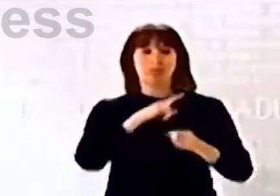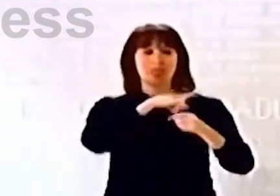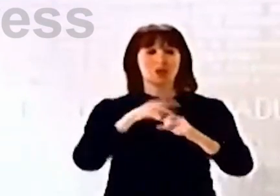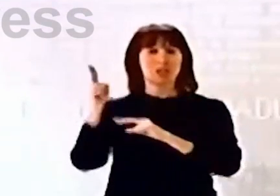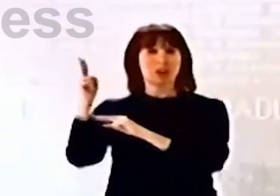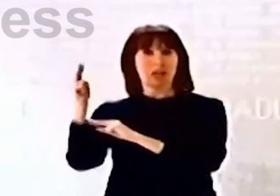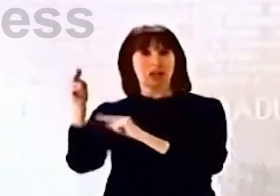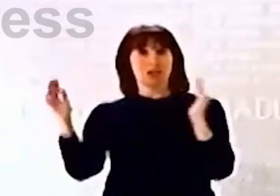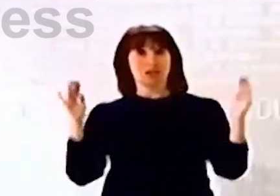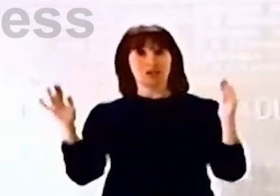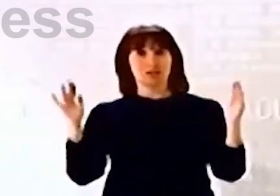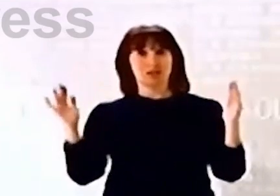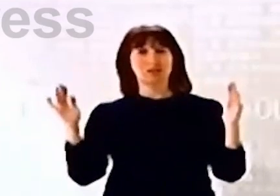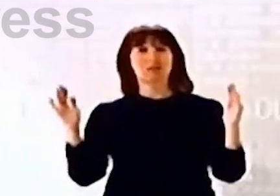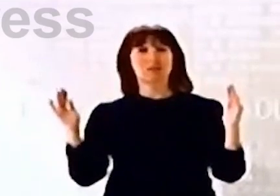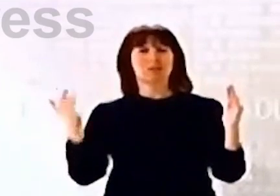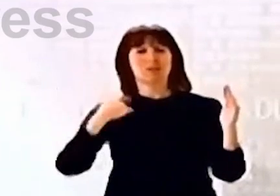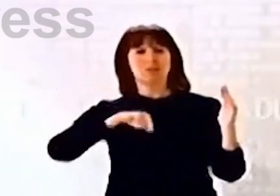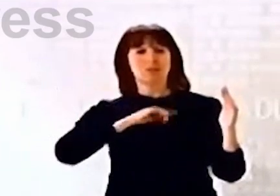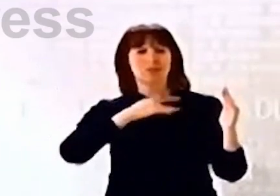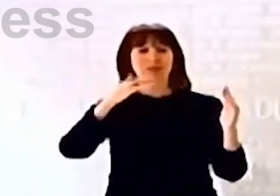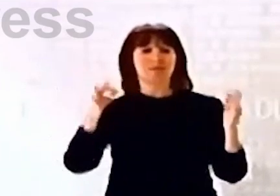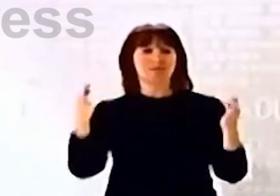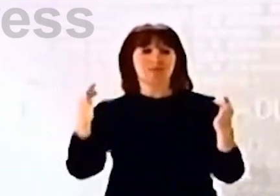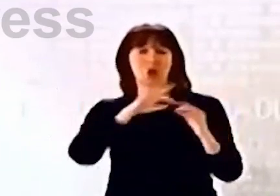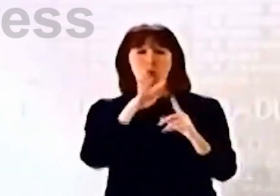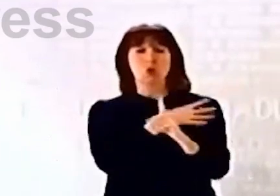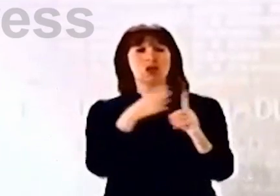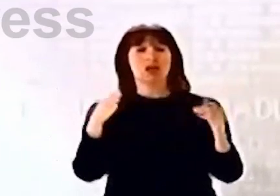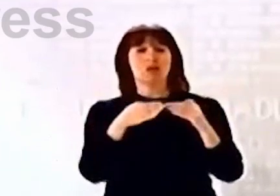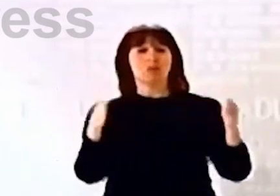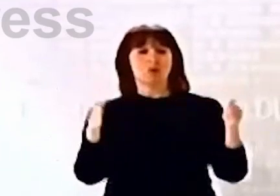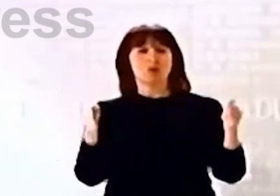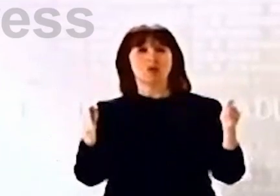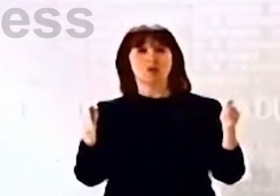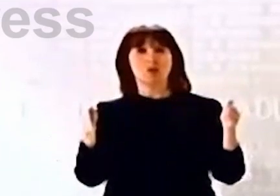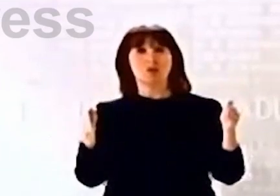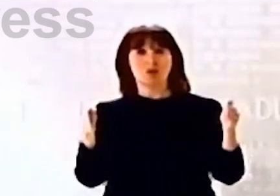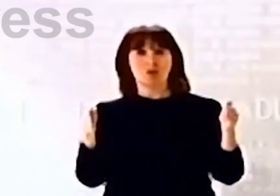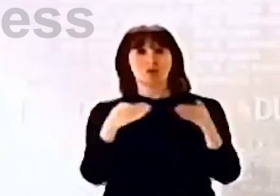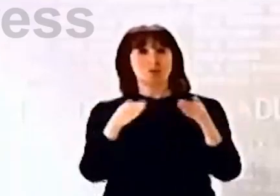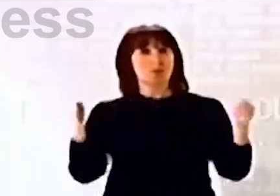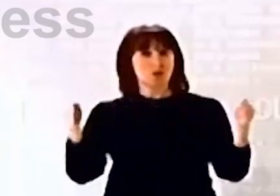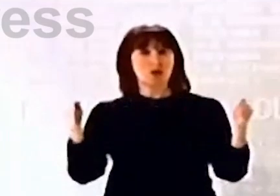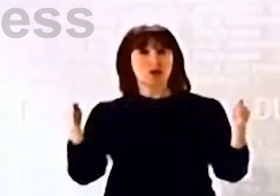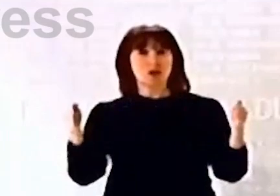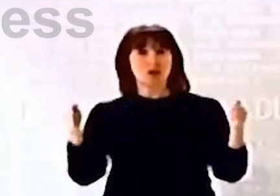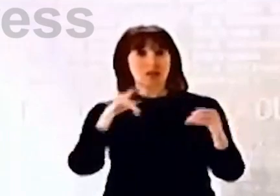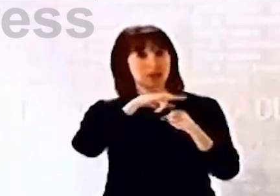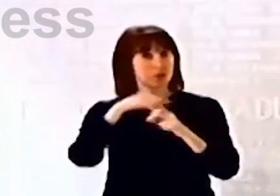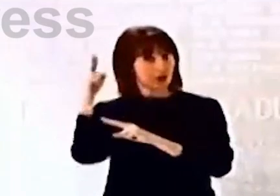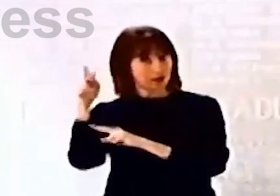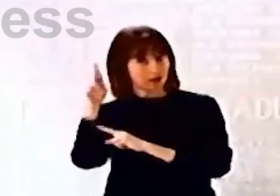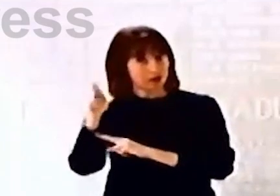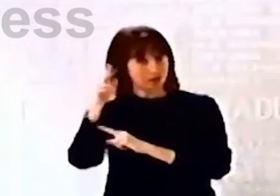viernes permitiremos un horario de apertura de la actividad comercial, de lunes a viernes,